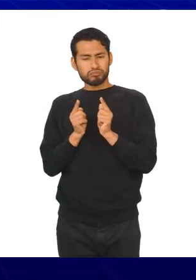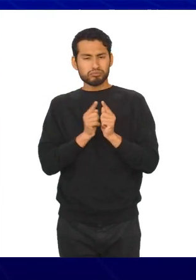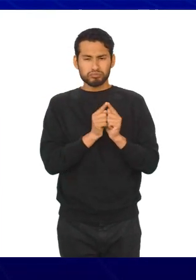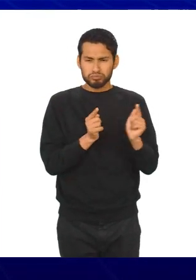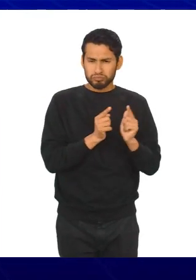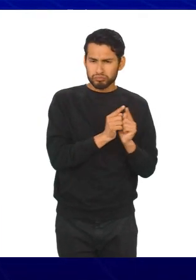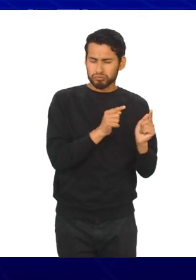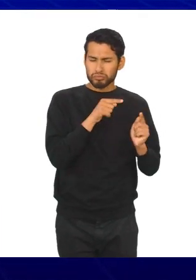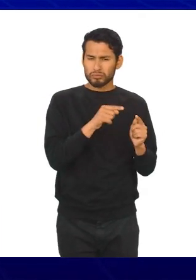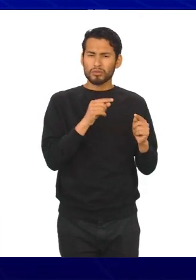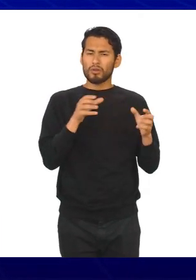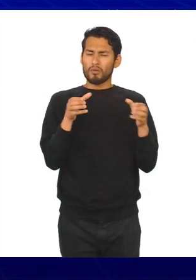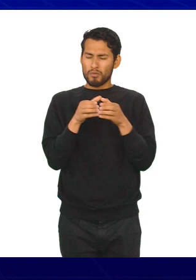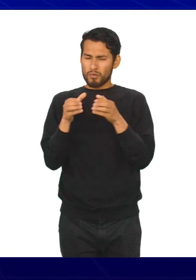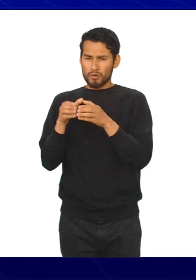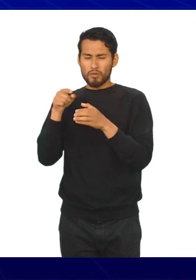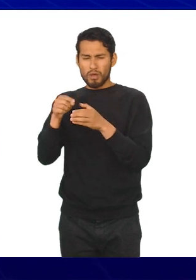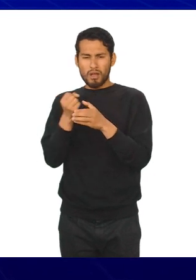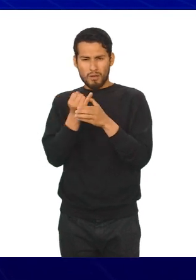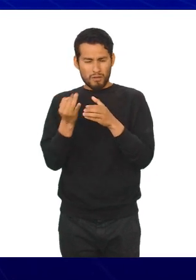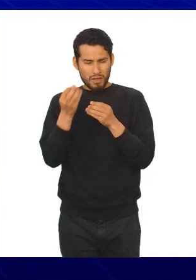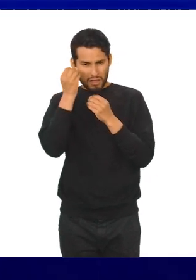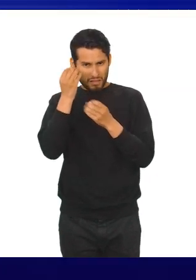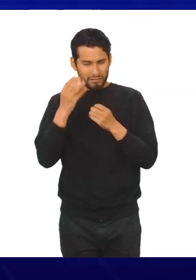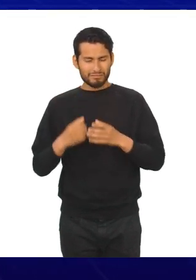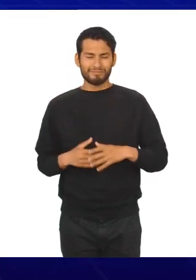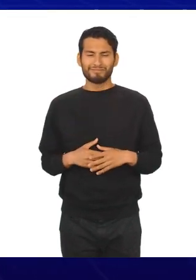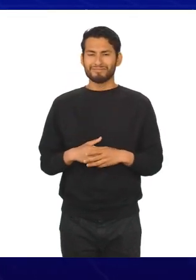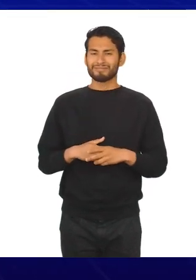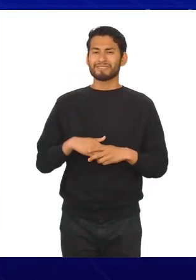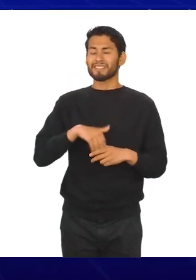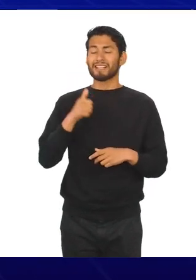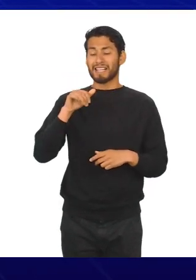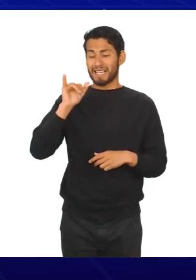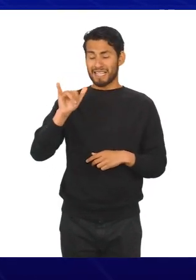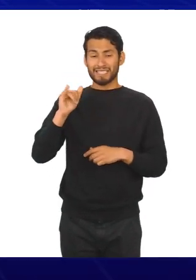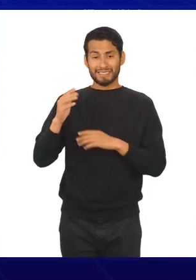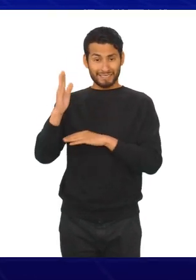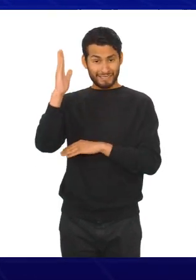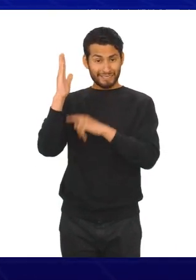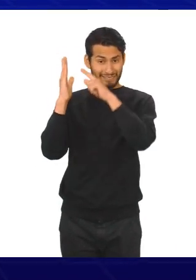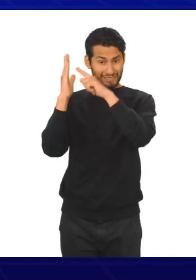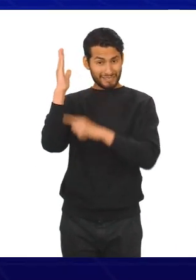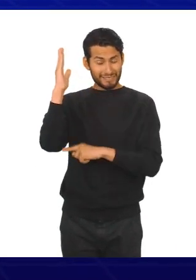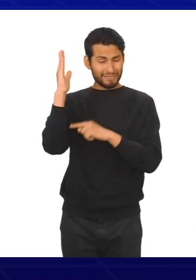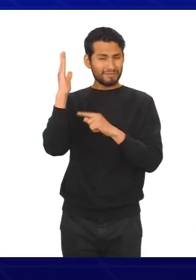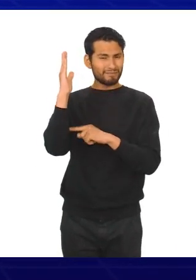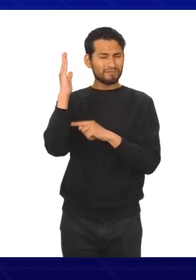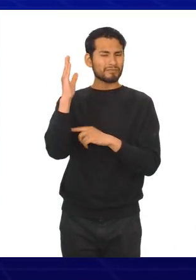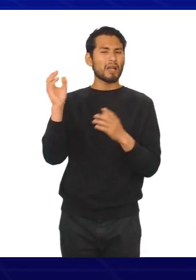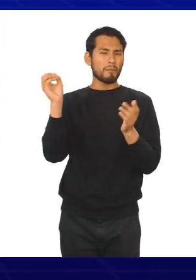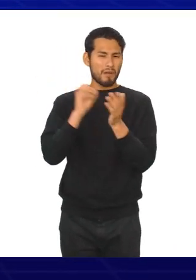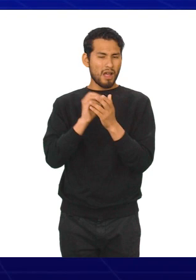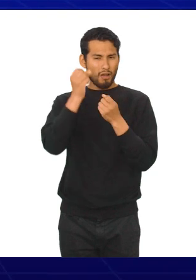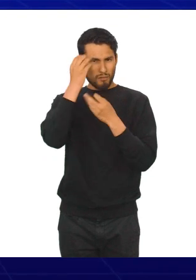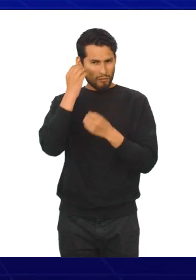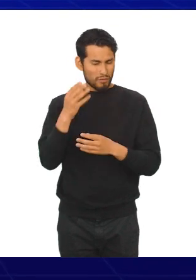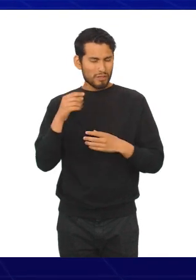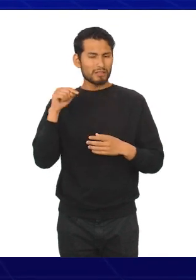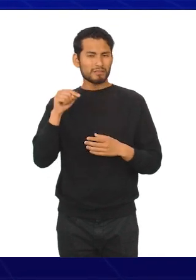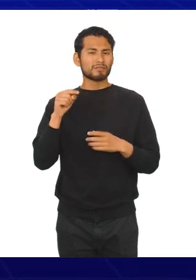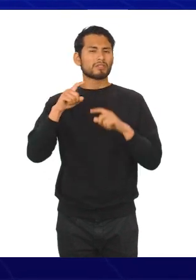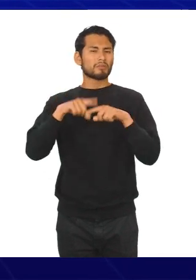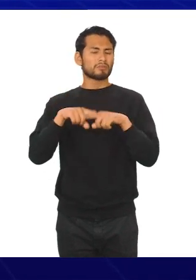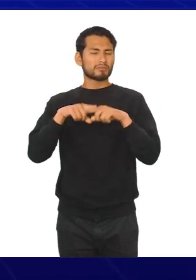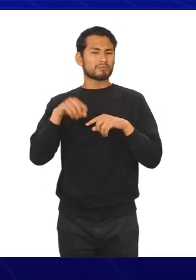de los intervalos en los cuales agrupamos dichos datos. Por otro lado, en el eje de las Y u ordenadas, tenemos más opciones